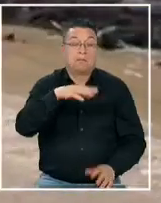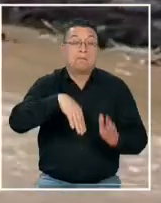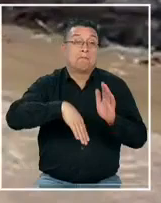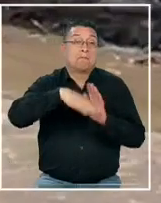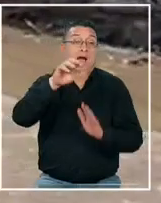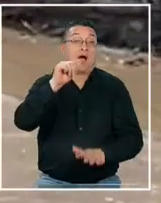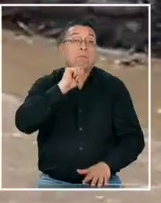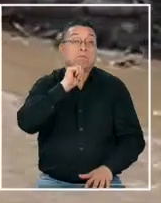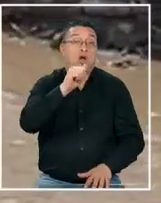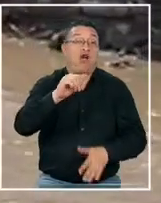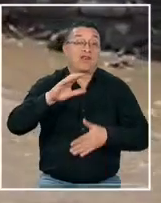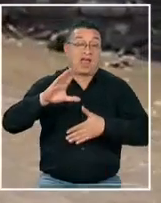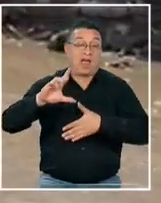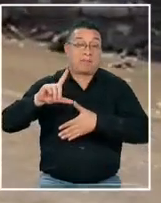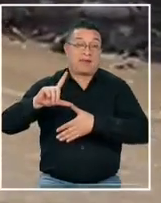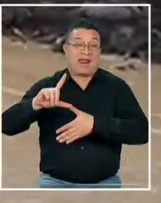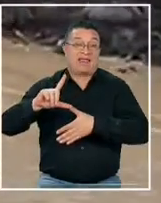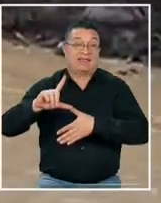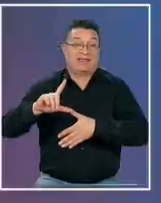pobre de América Latina